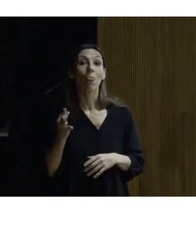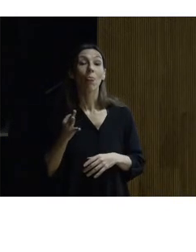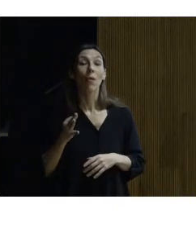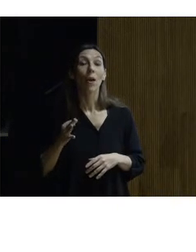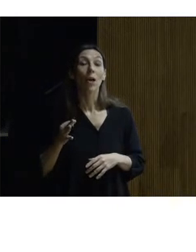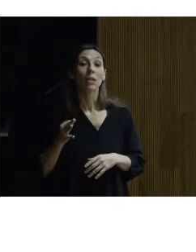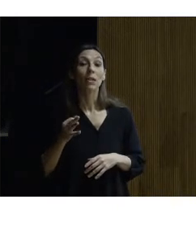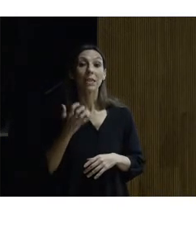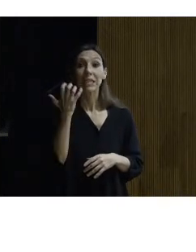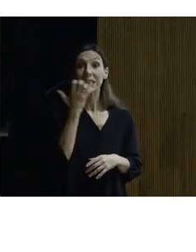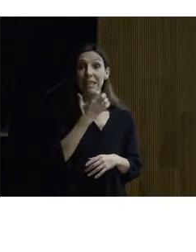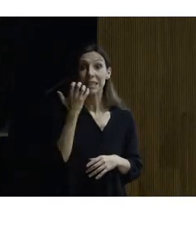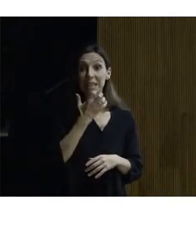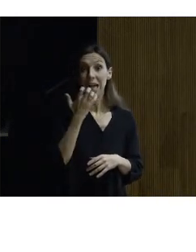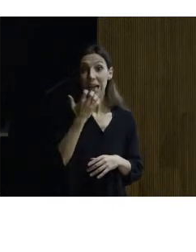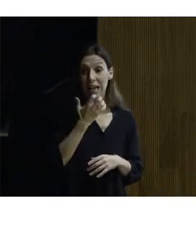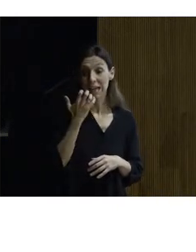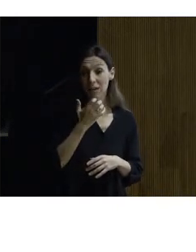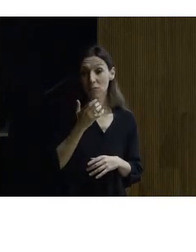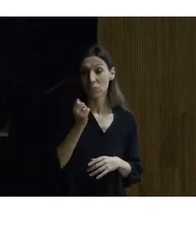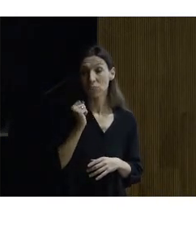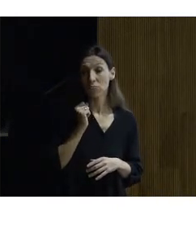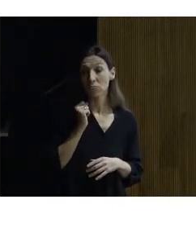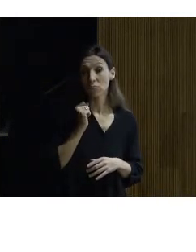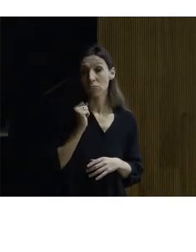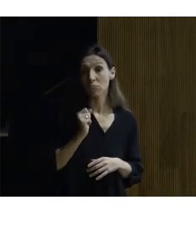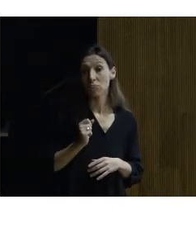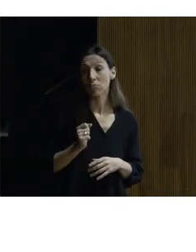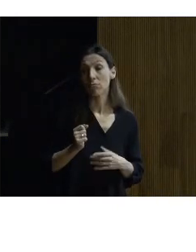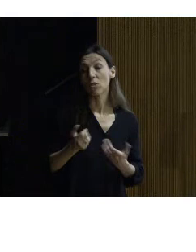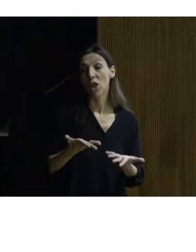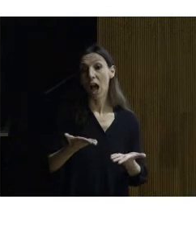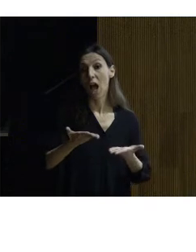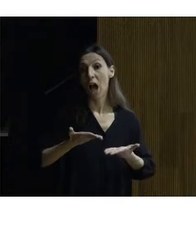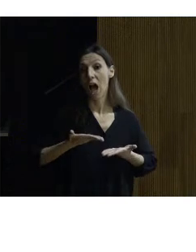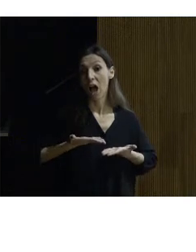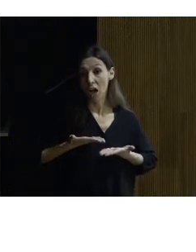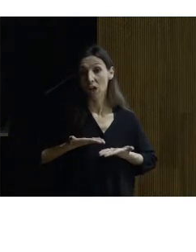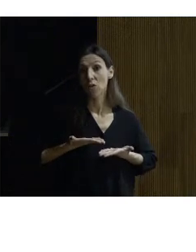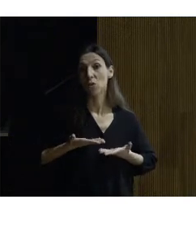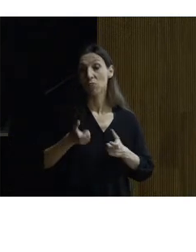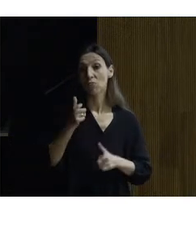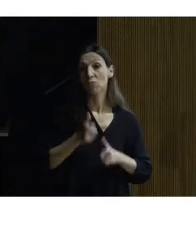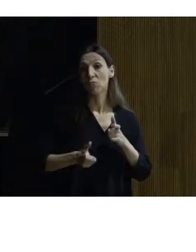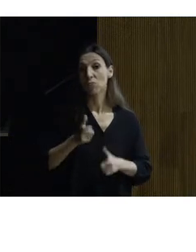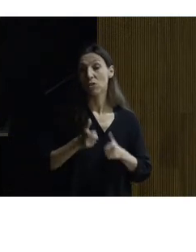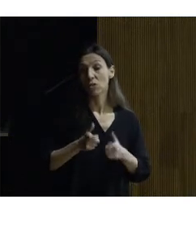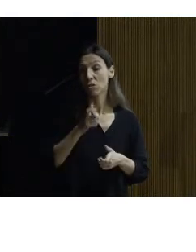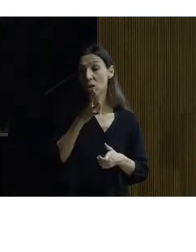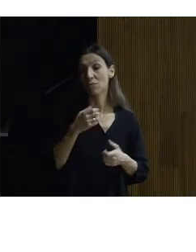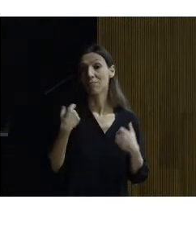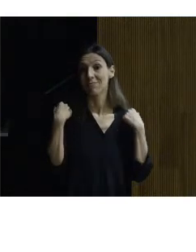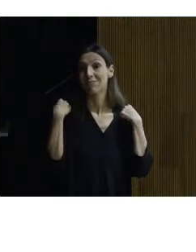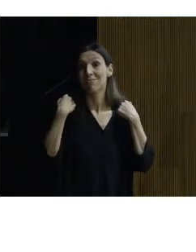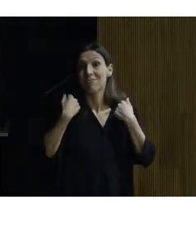se sirvió de campesinos que portaron la litera a hombros porque iban por un atajo